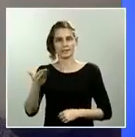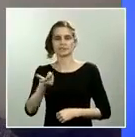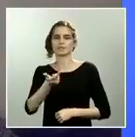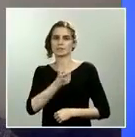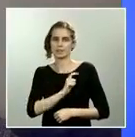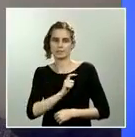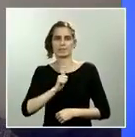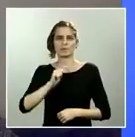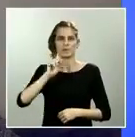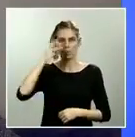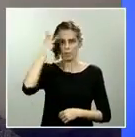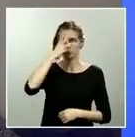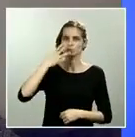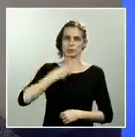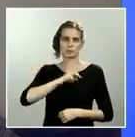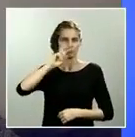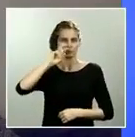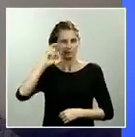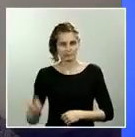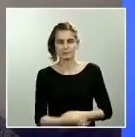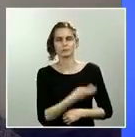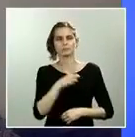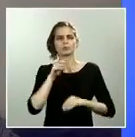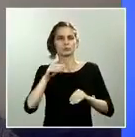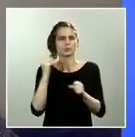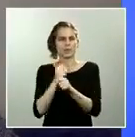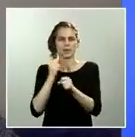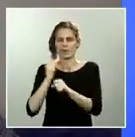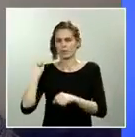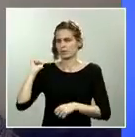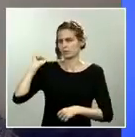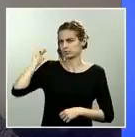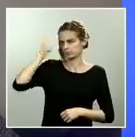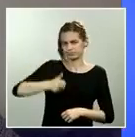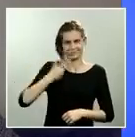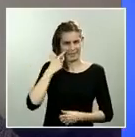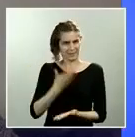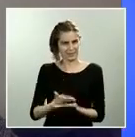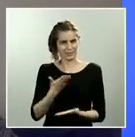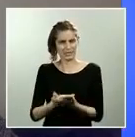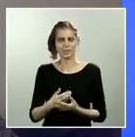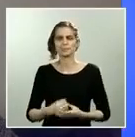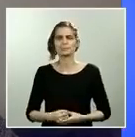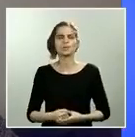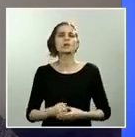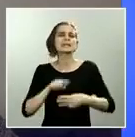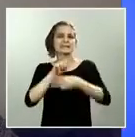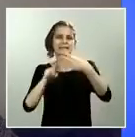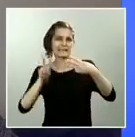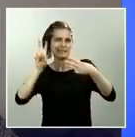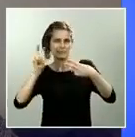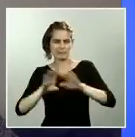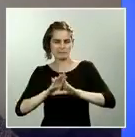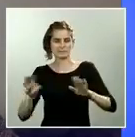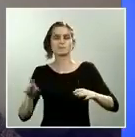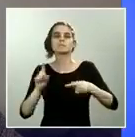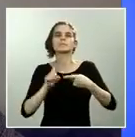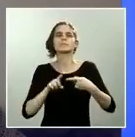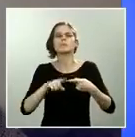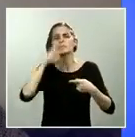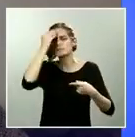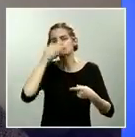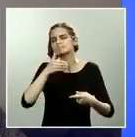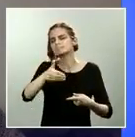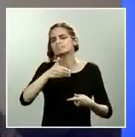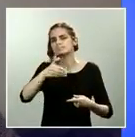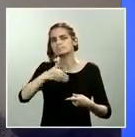trabajo demostrado en años. Tan solo tres cuestiones, ministra, primer lugar cuándo estima que va a llegar el cobro de las prestaciones de